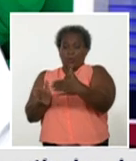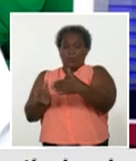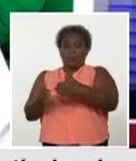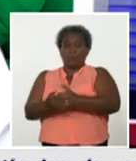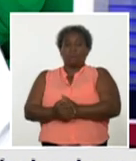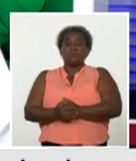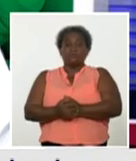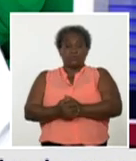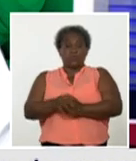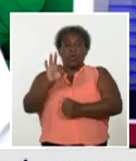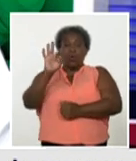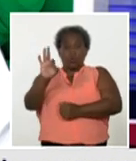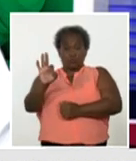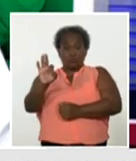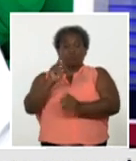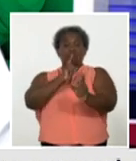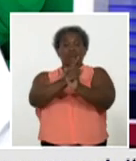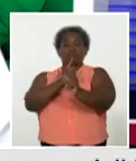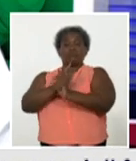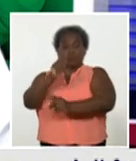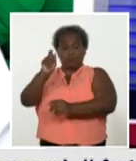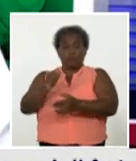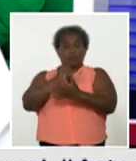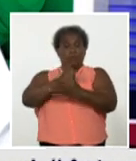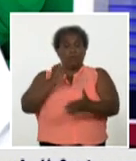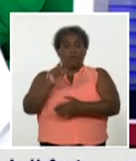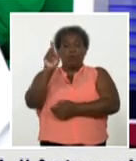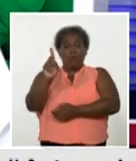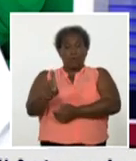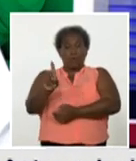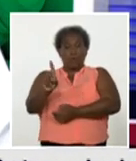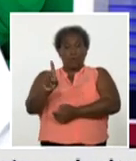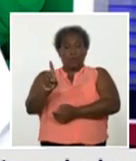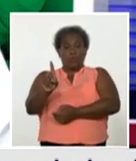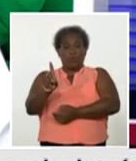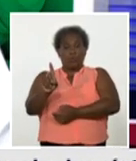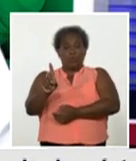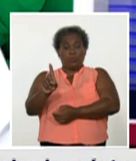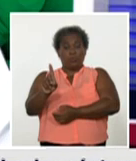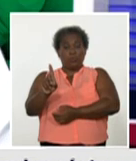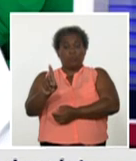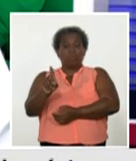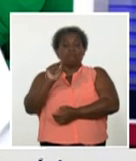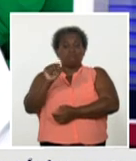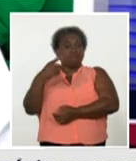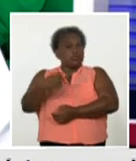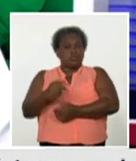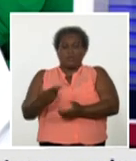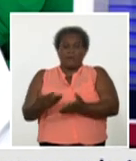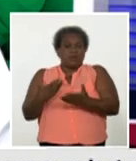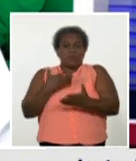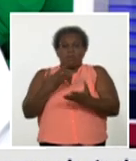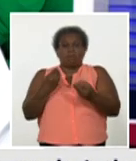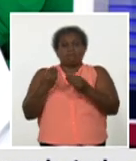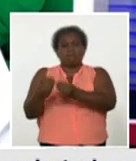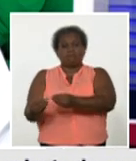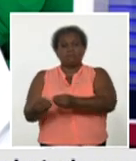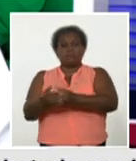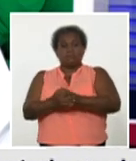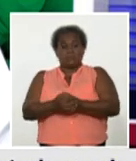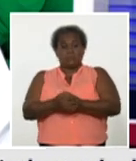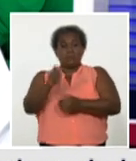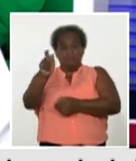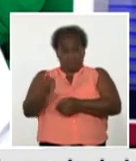de casos confirmados y uno en el cual se precisa la fuente de infección. Y los contactos que tienen contactos de casos